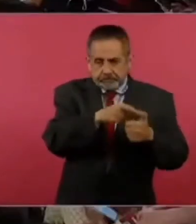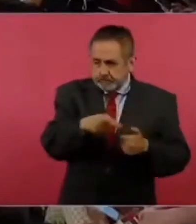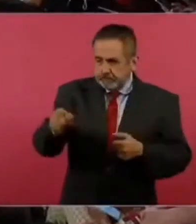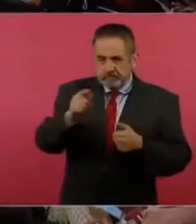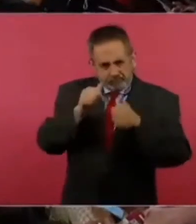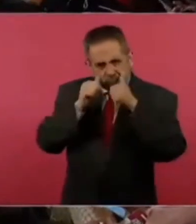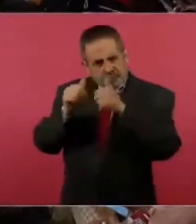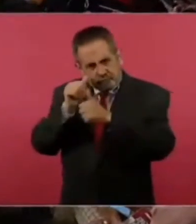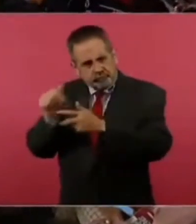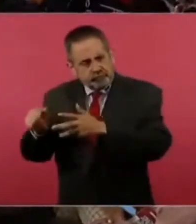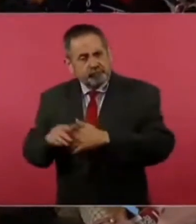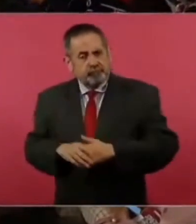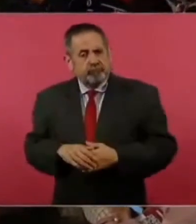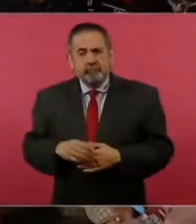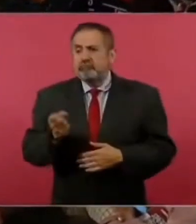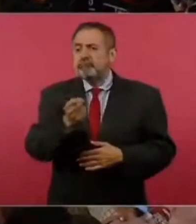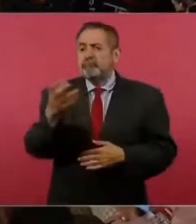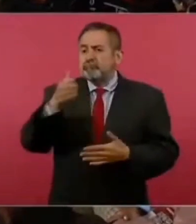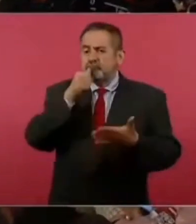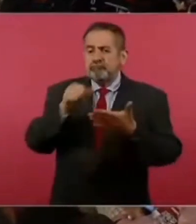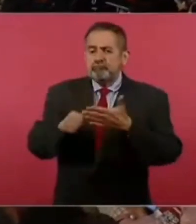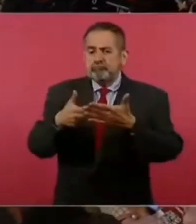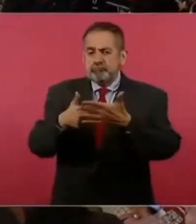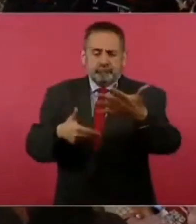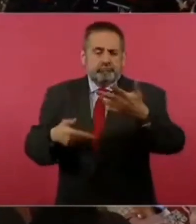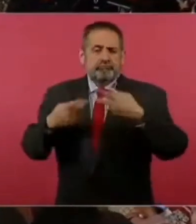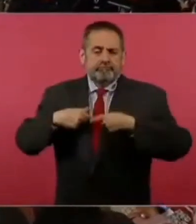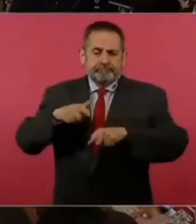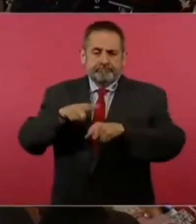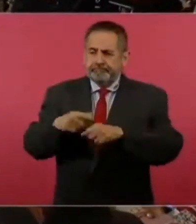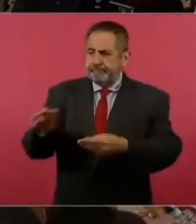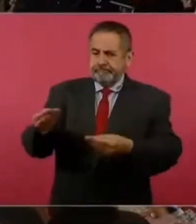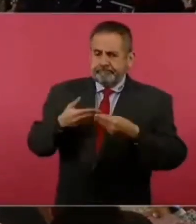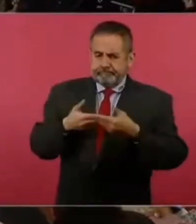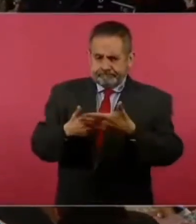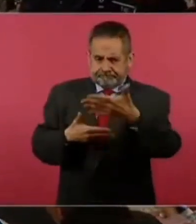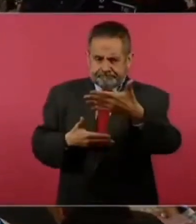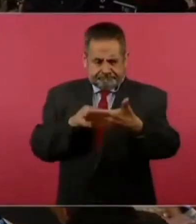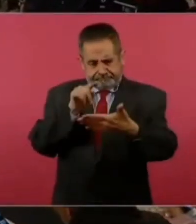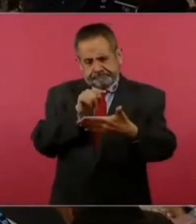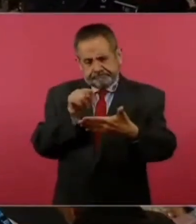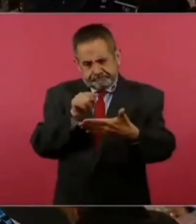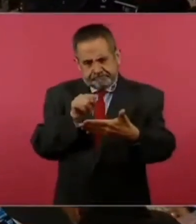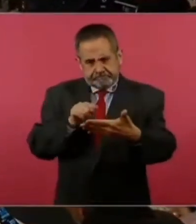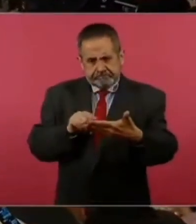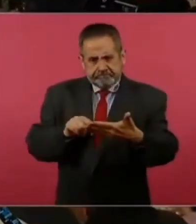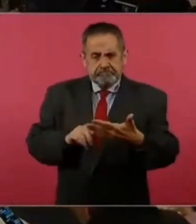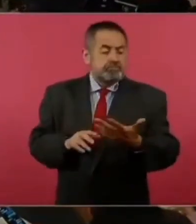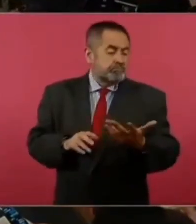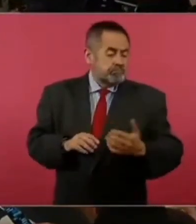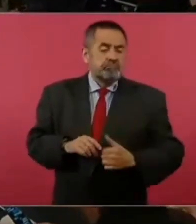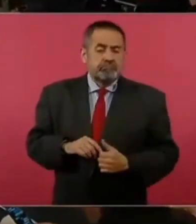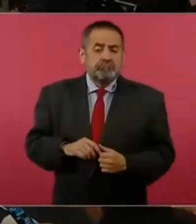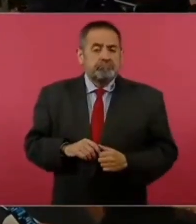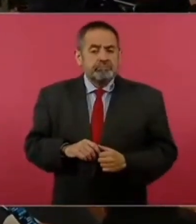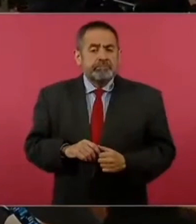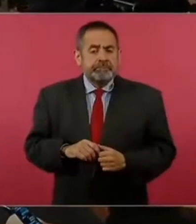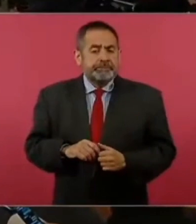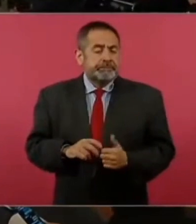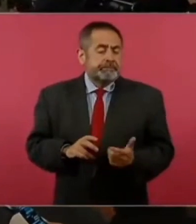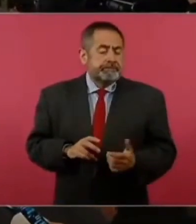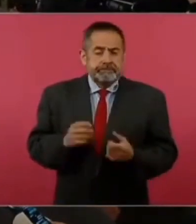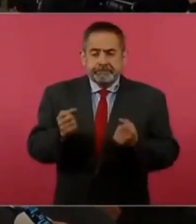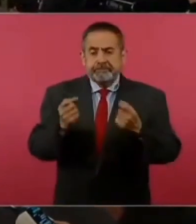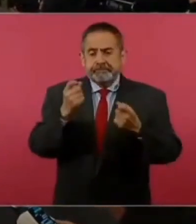que son personales, asuntos que